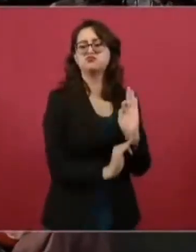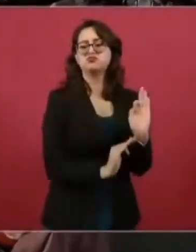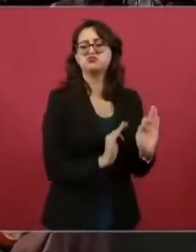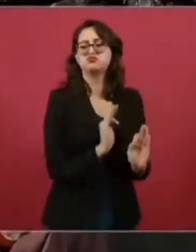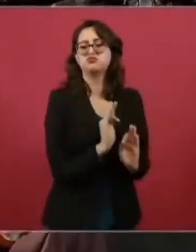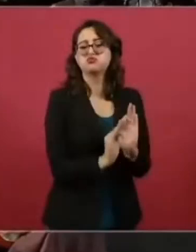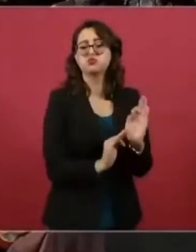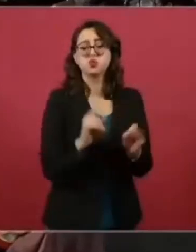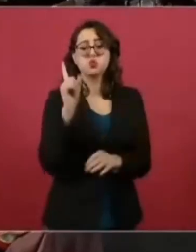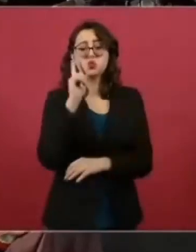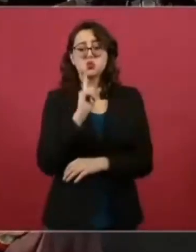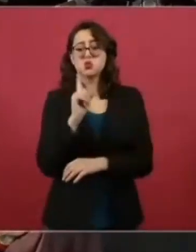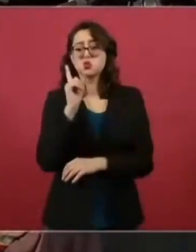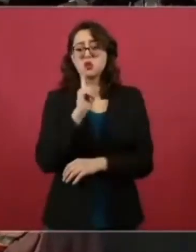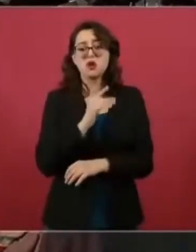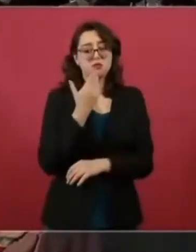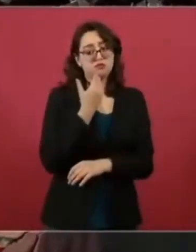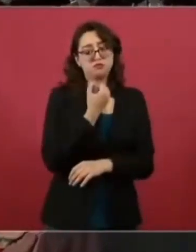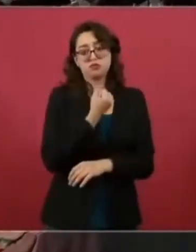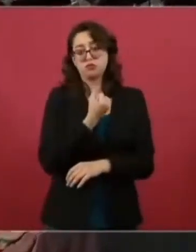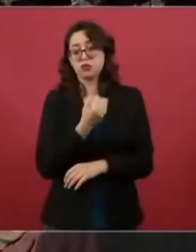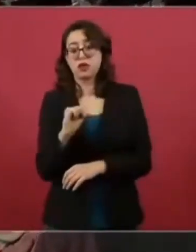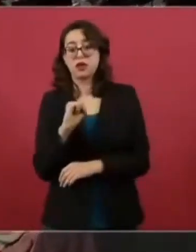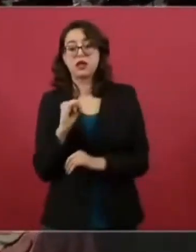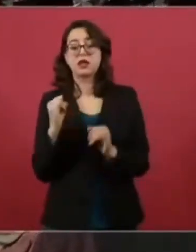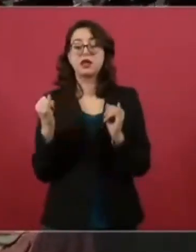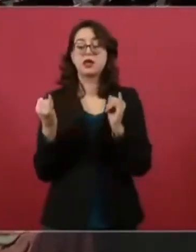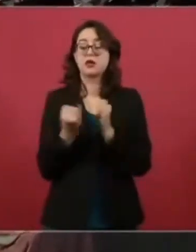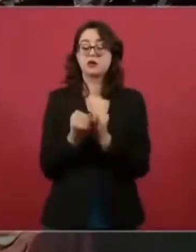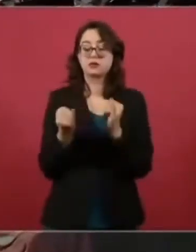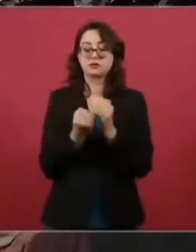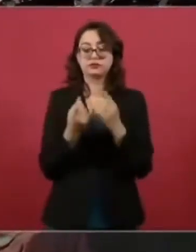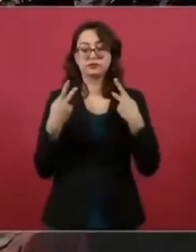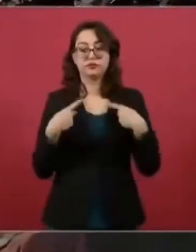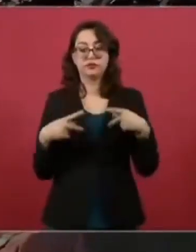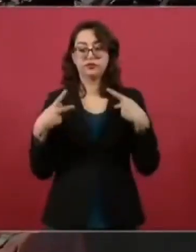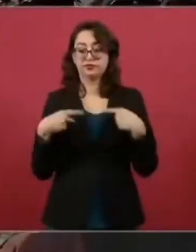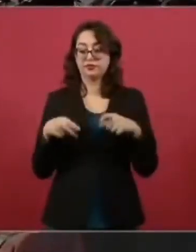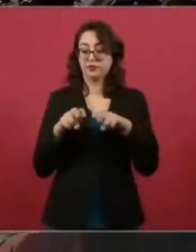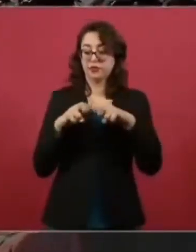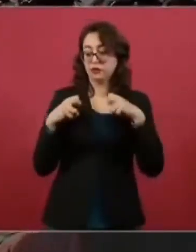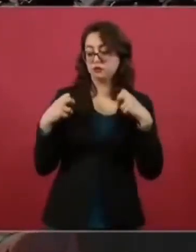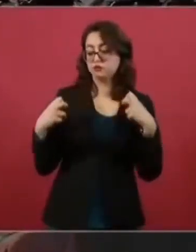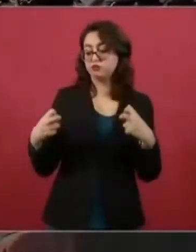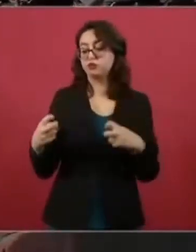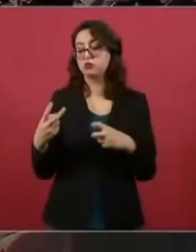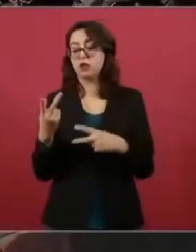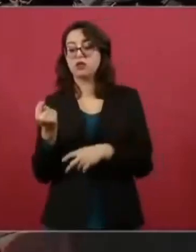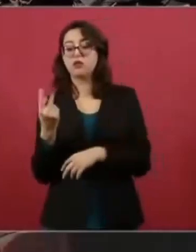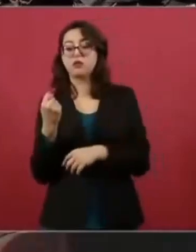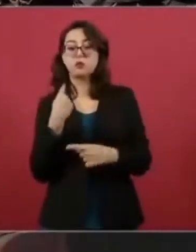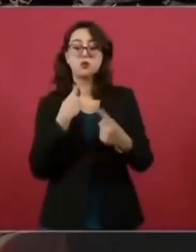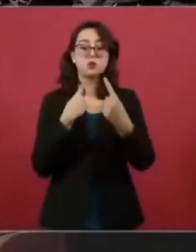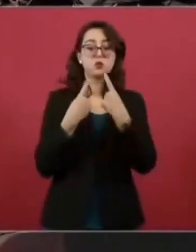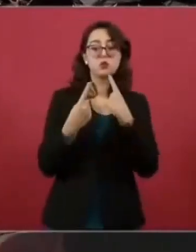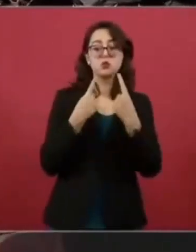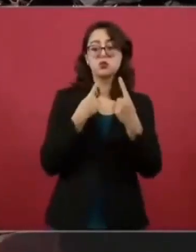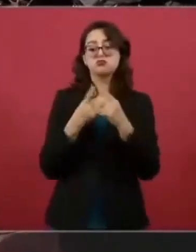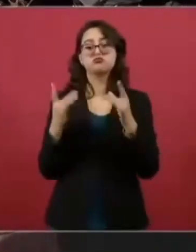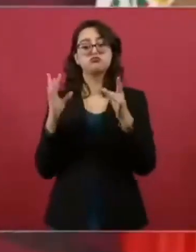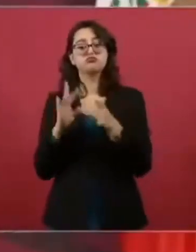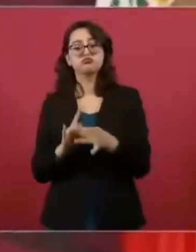que hacen los análisis, le dedicaron como media hora a hablar